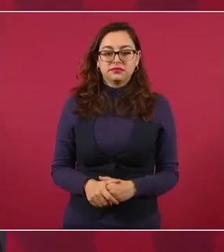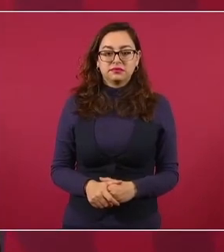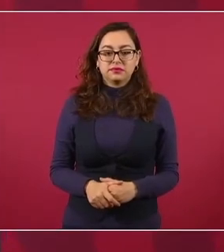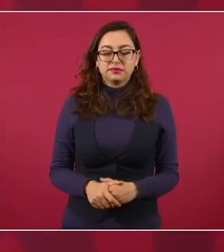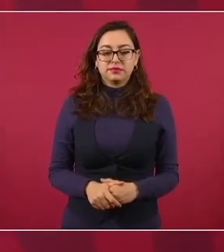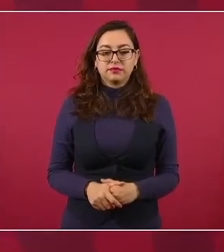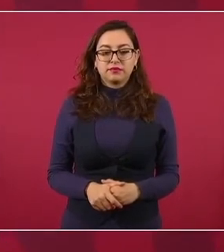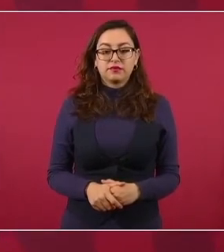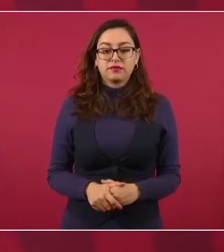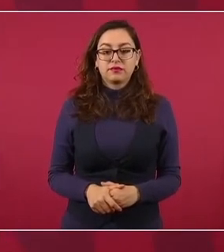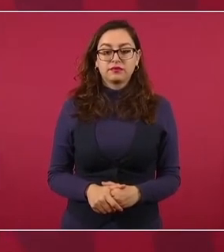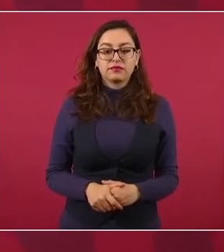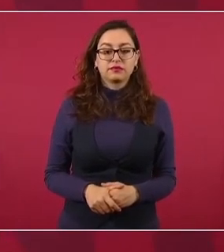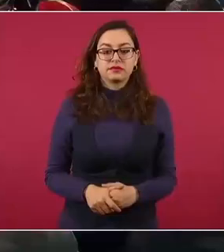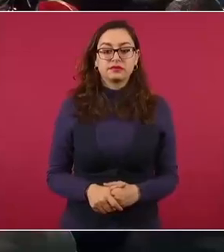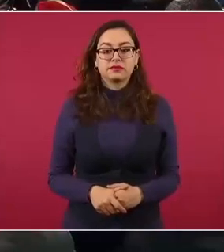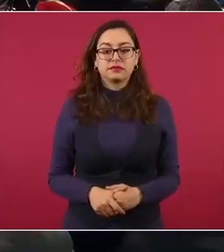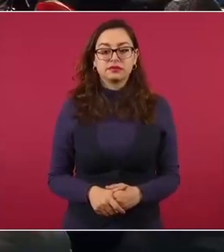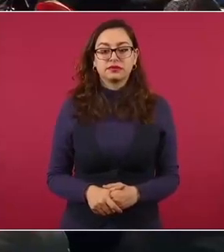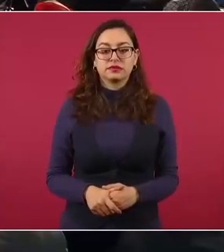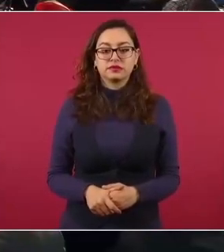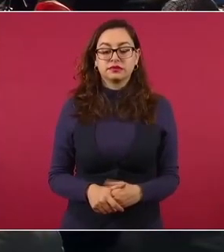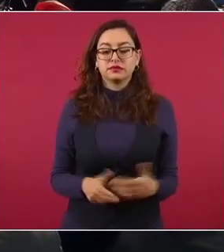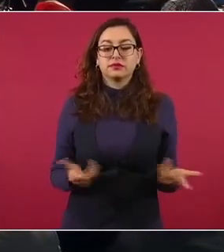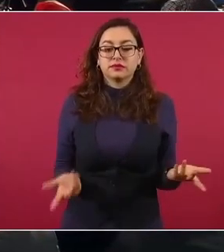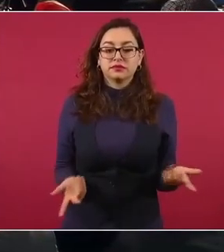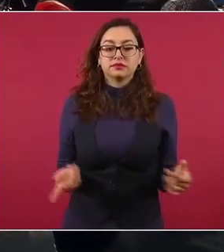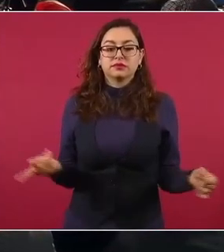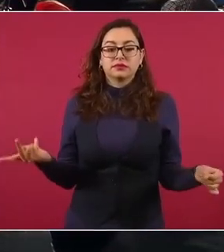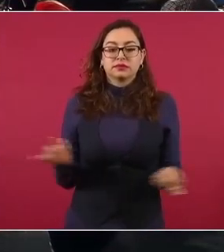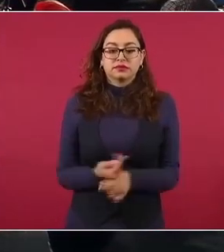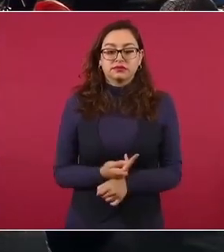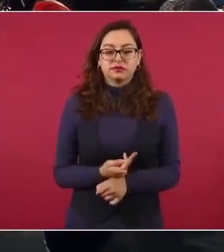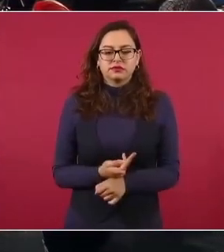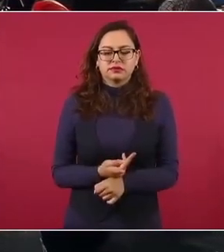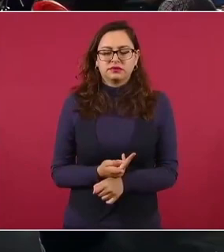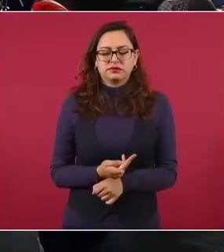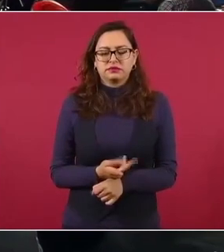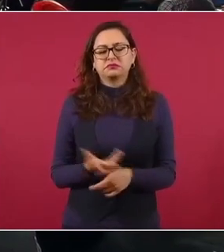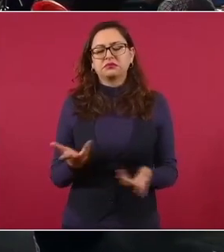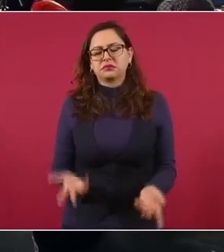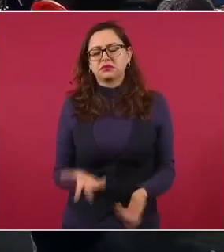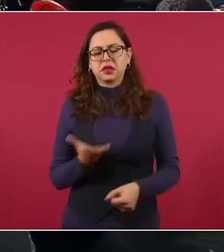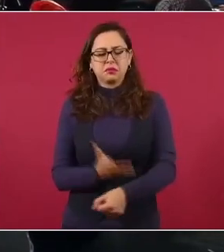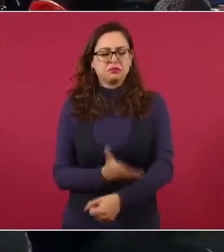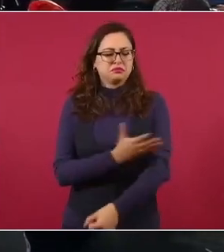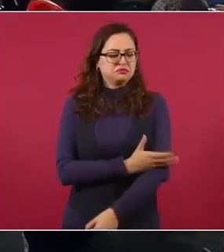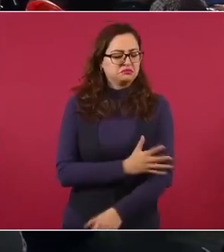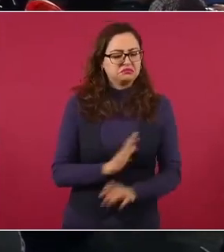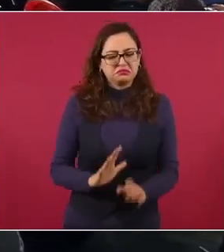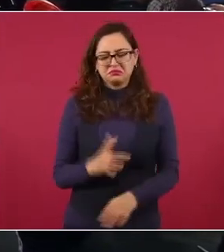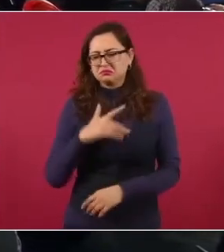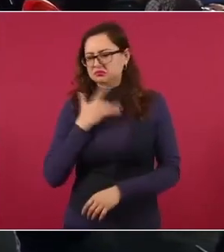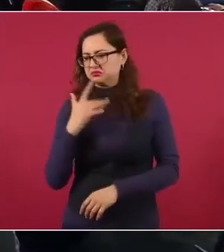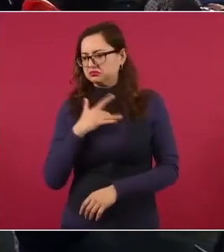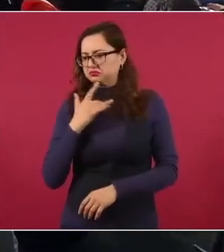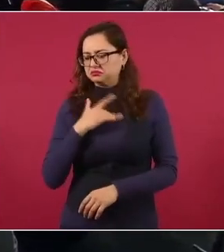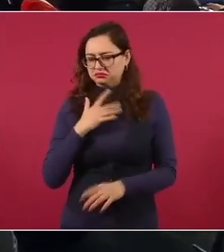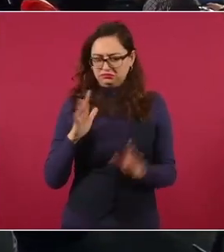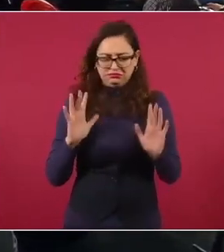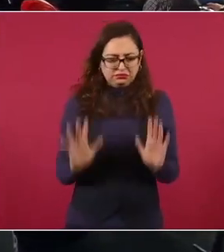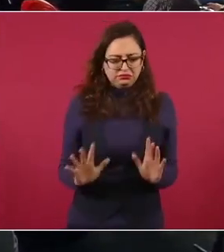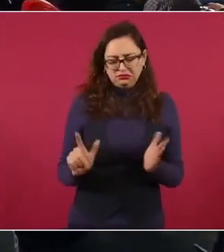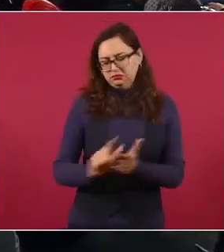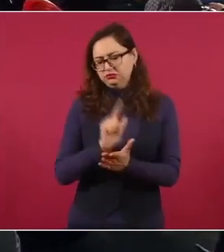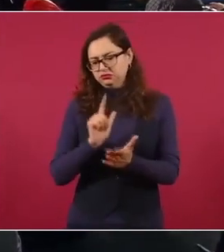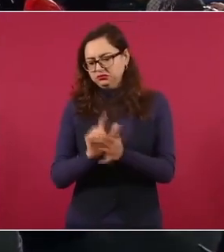pensó que con la garantizar las libertades, sólo